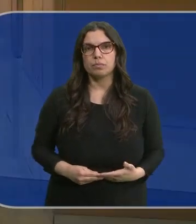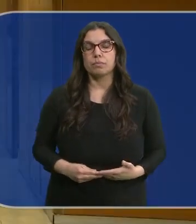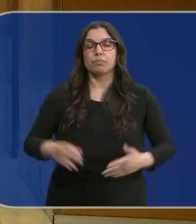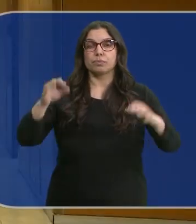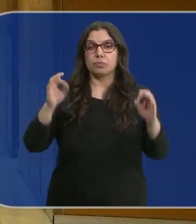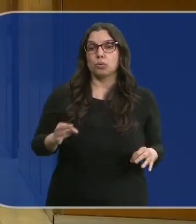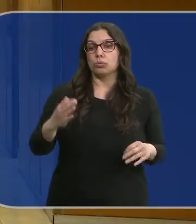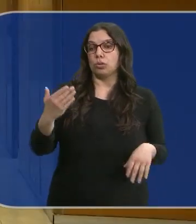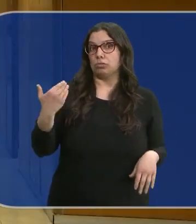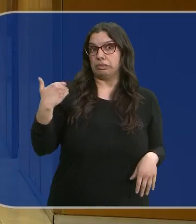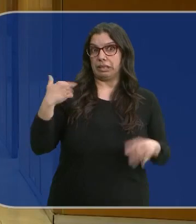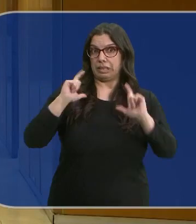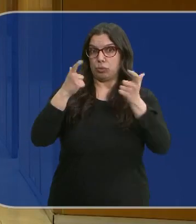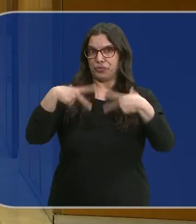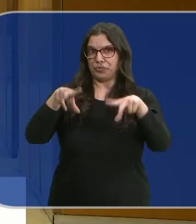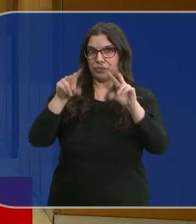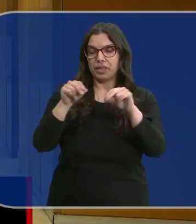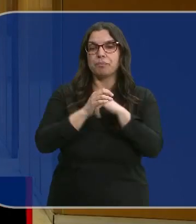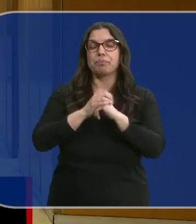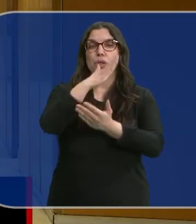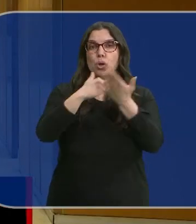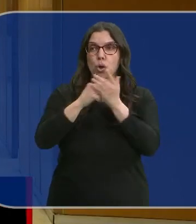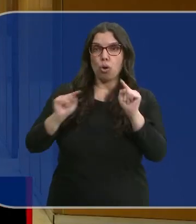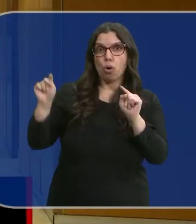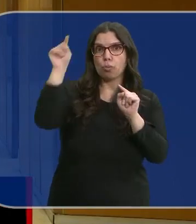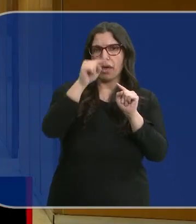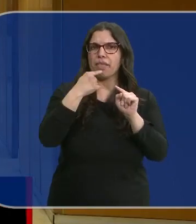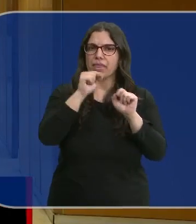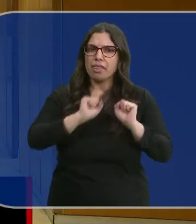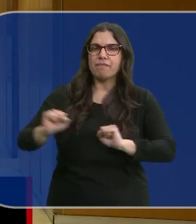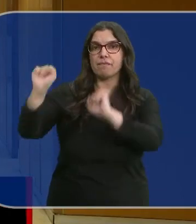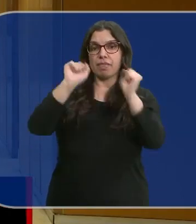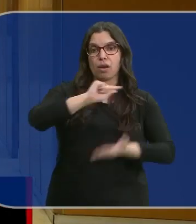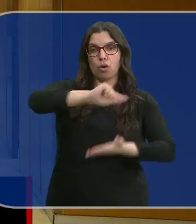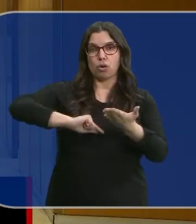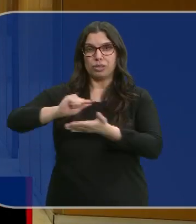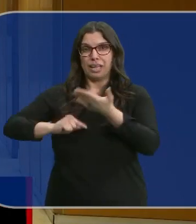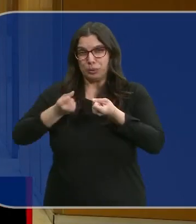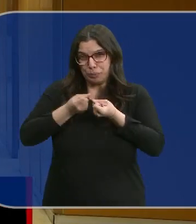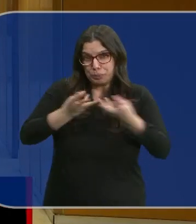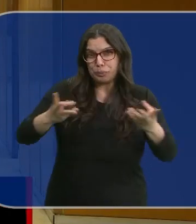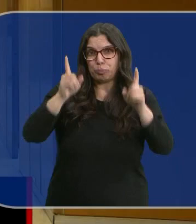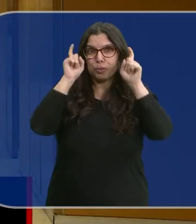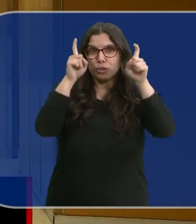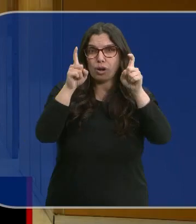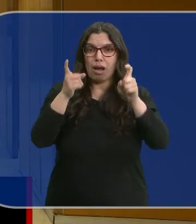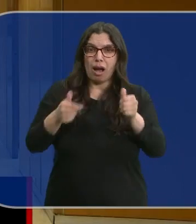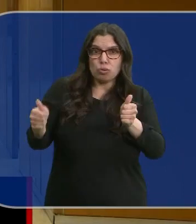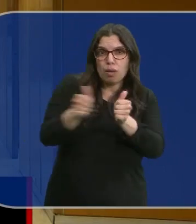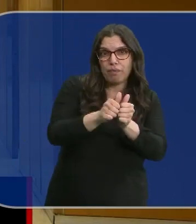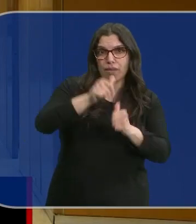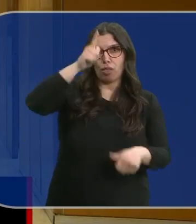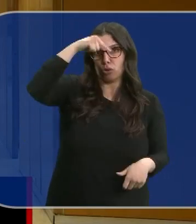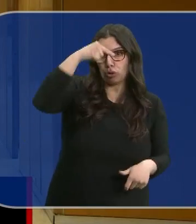Pues Antonio, la reunión acaba de finalizar. Las comunidades autónomas defienden que la contratación de los miles de profesores, ayudantes, doctores,